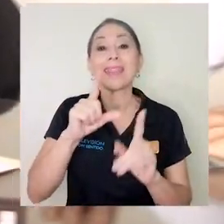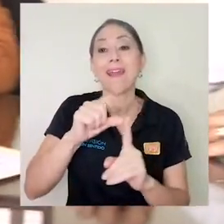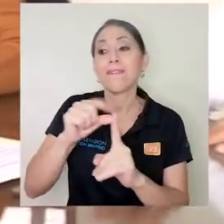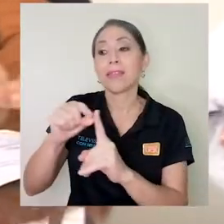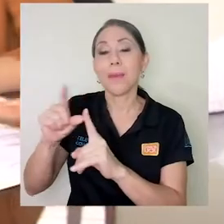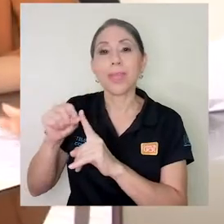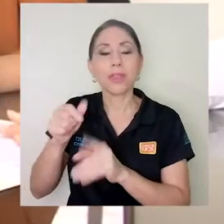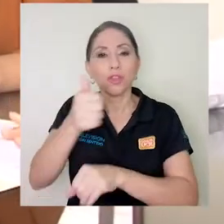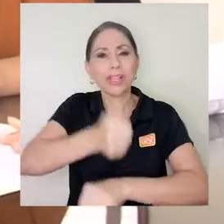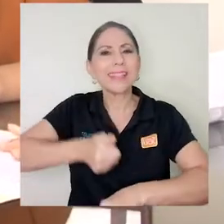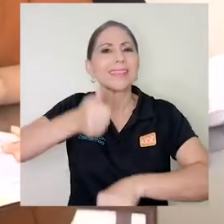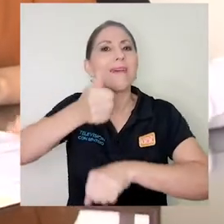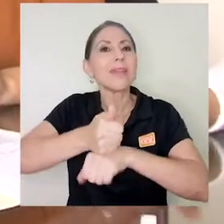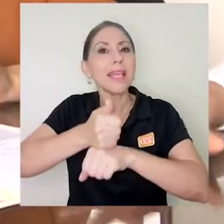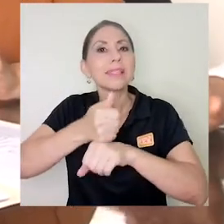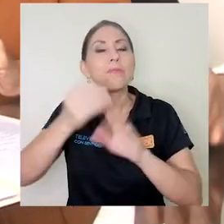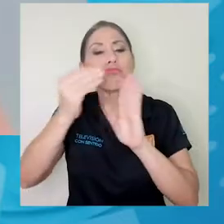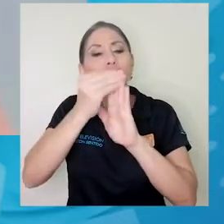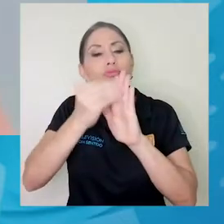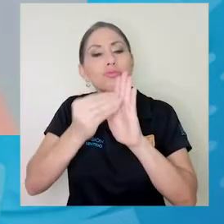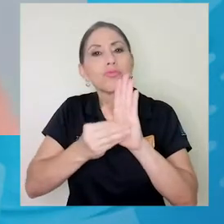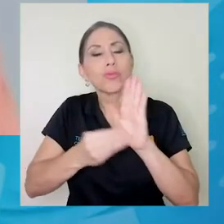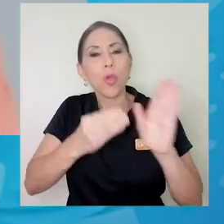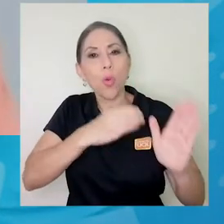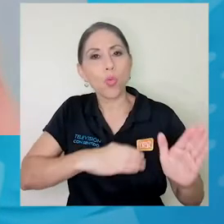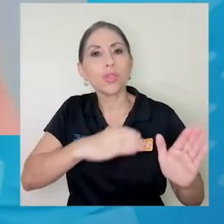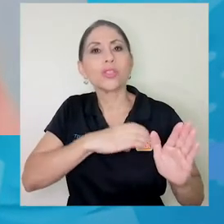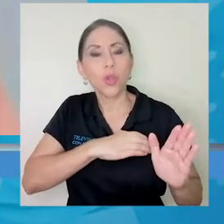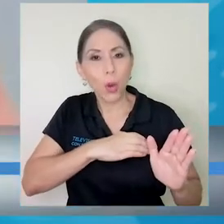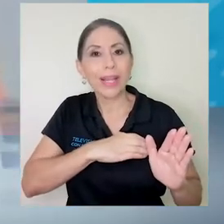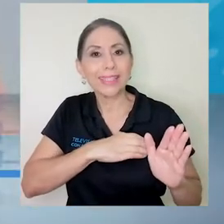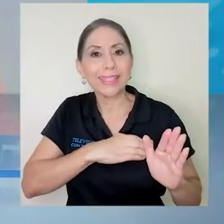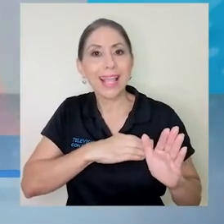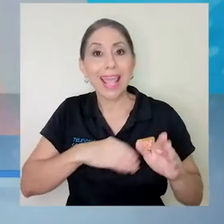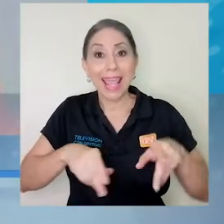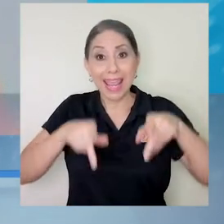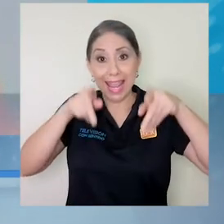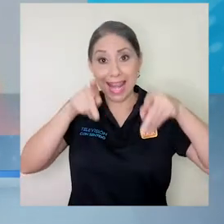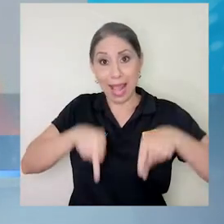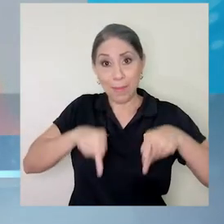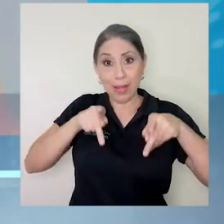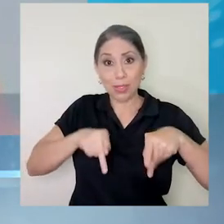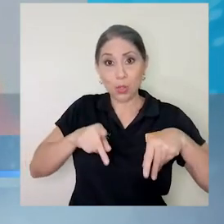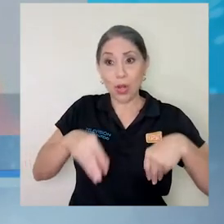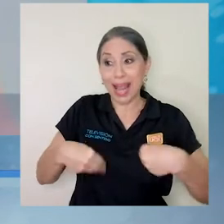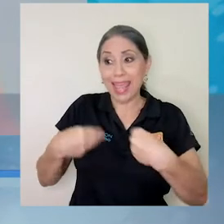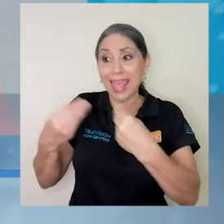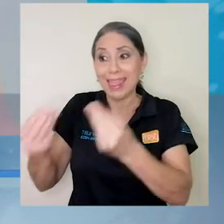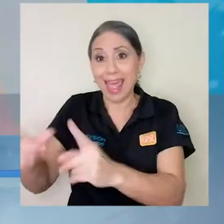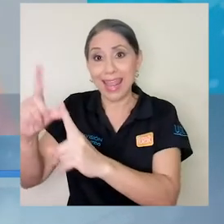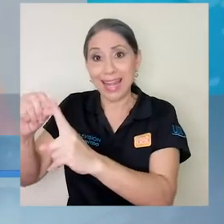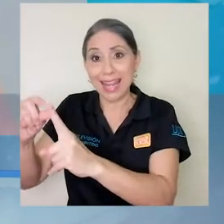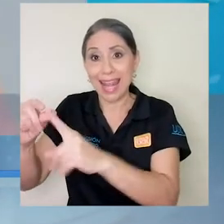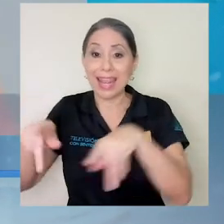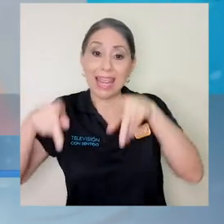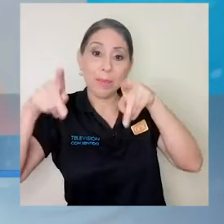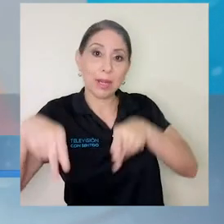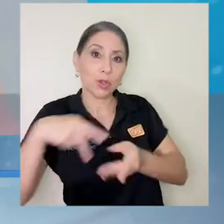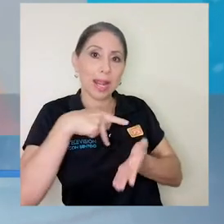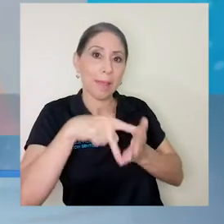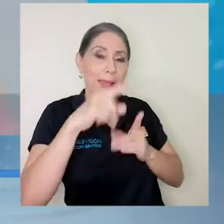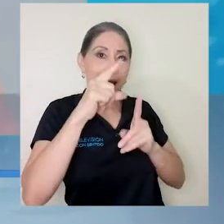Arrendamiento lo que establece son las condiciones en las que tanto el arrendatario como el arrendante